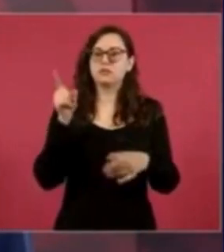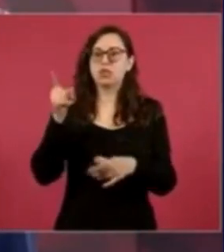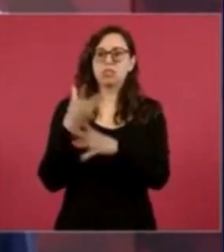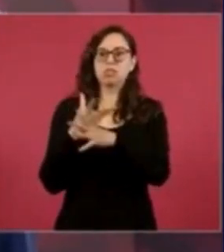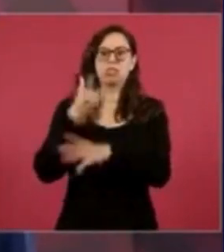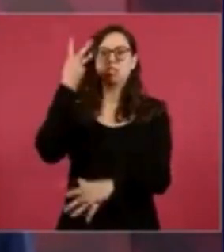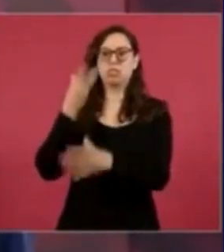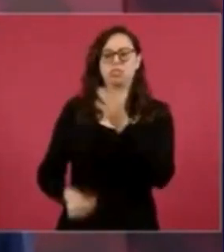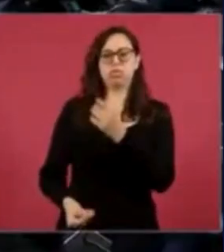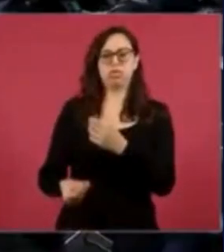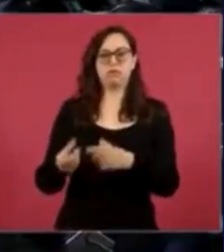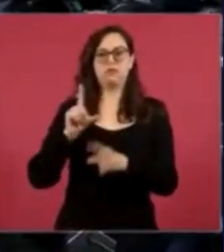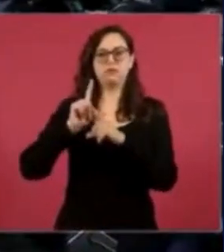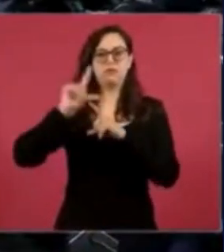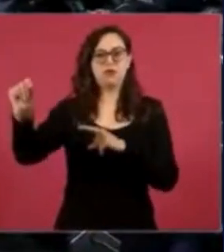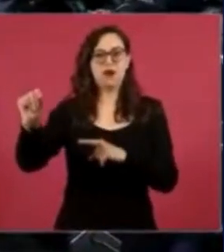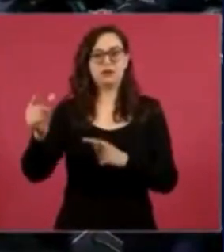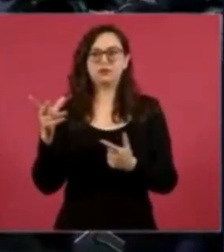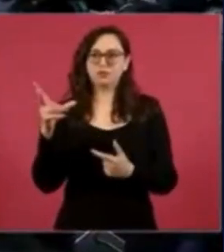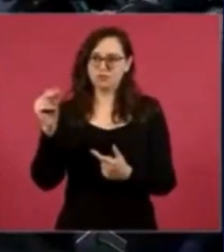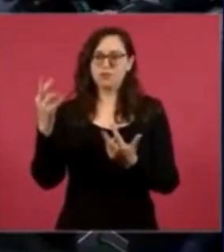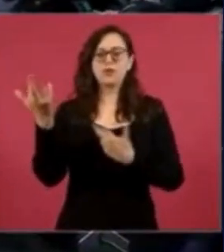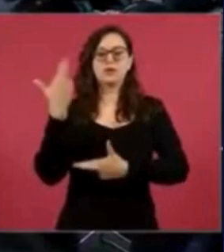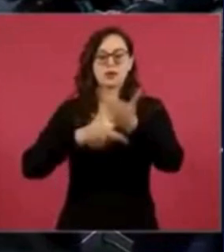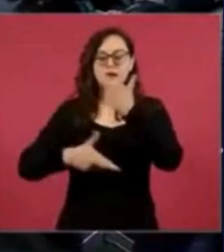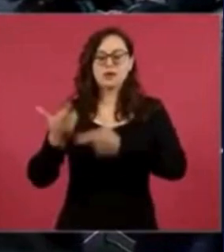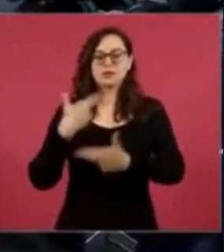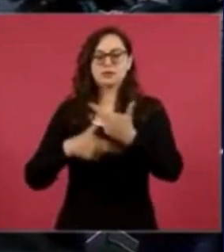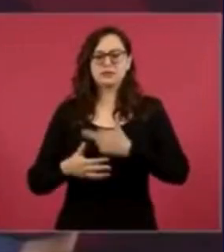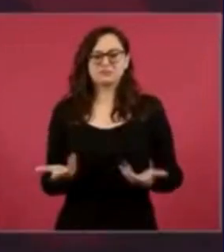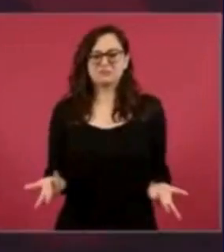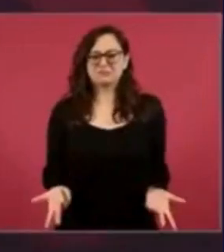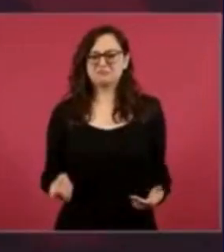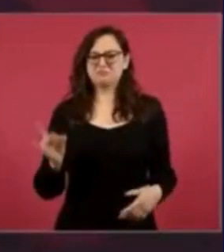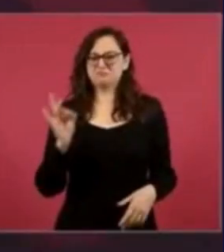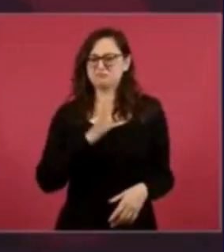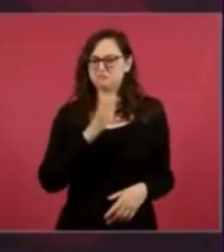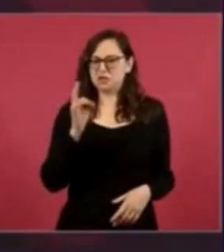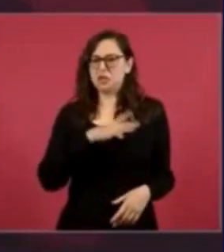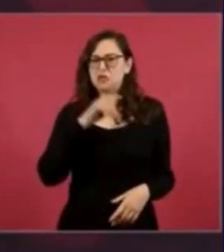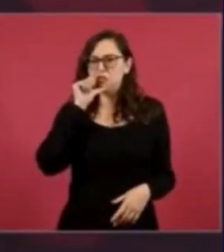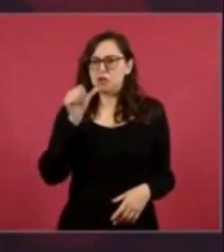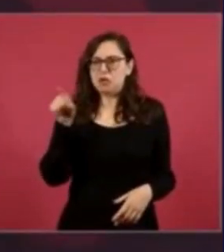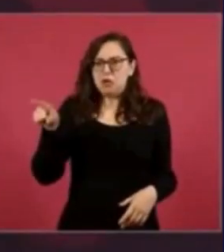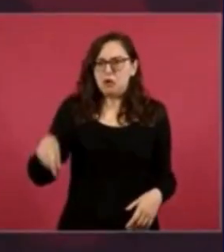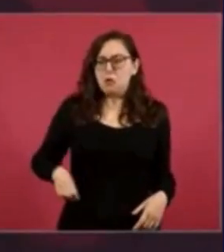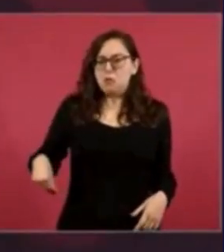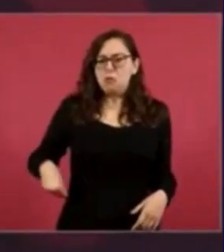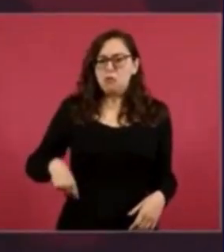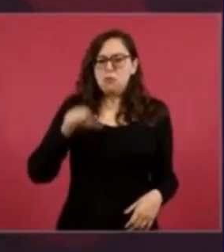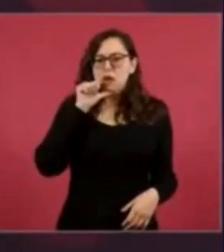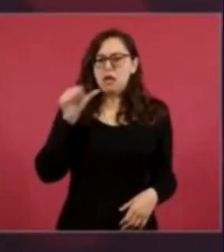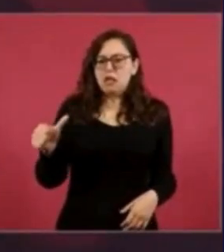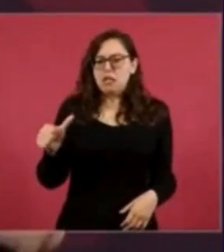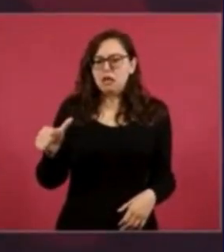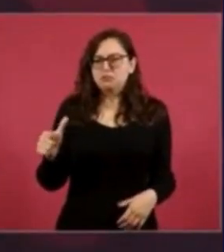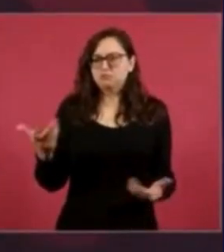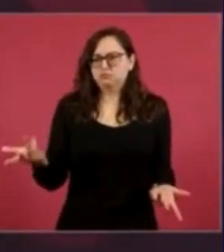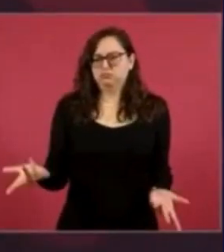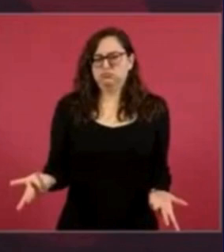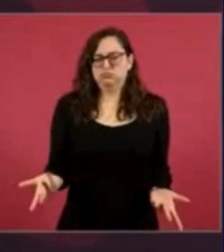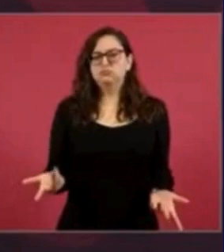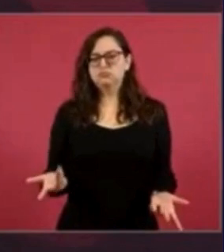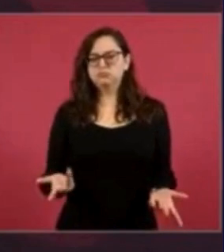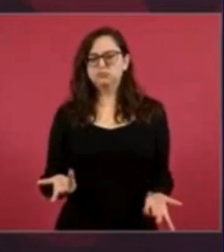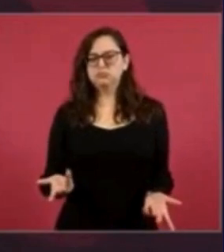investigación pueda avanzar. En relación a los crímenes cometidos durante la Guerra Sucia, el presidente insistió en la importancia de